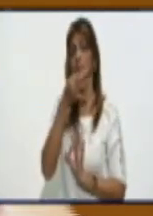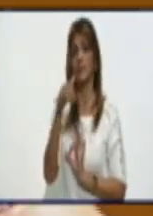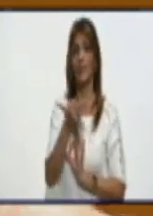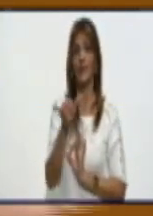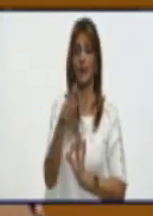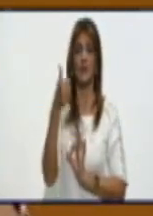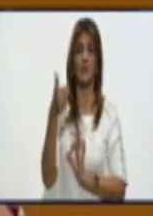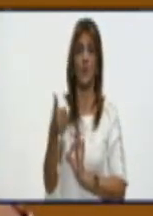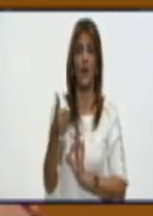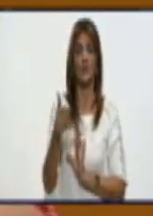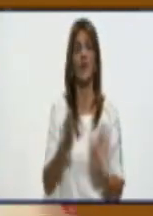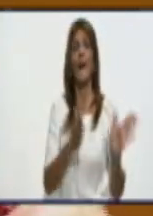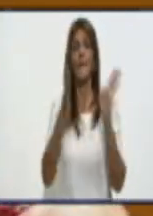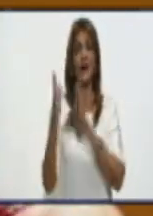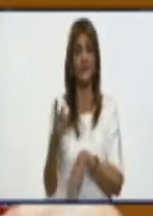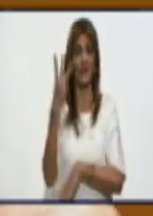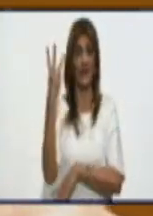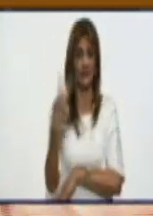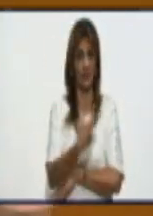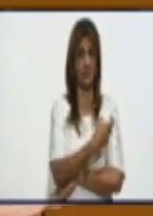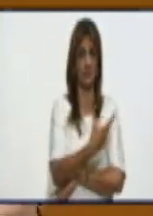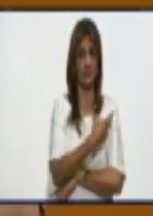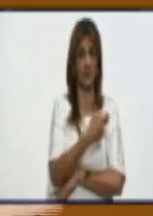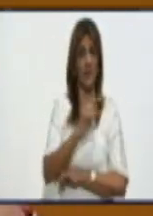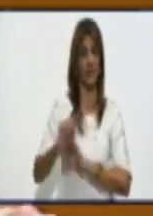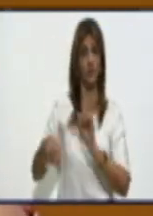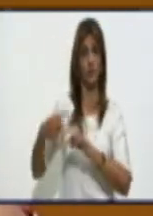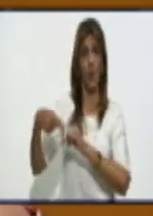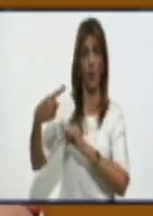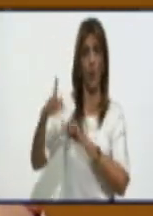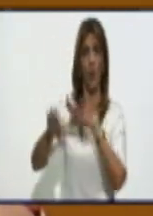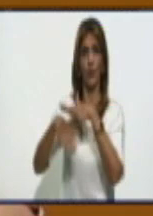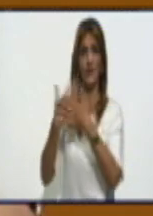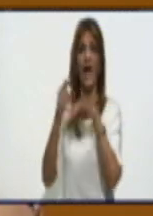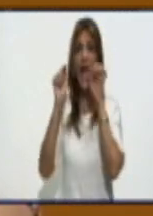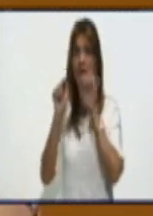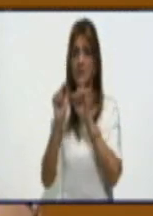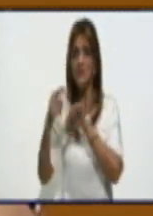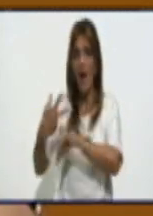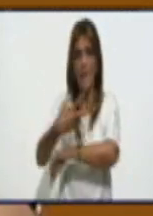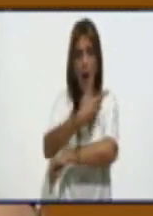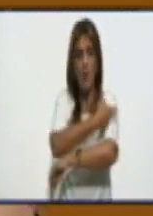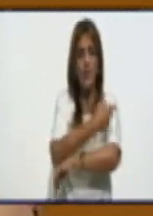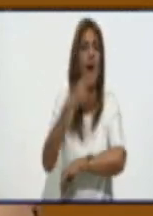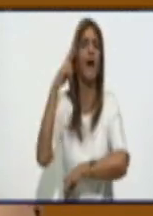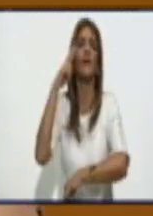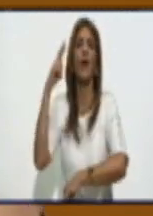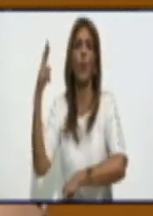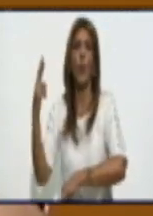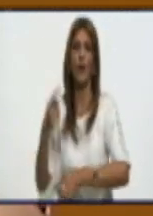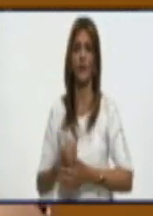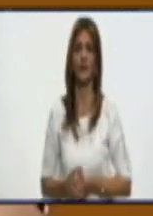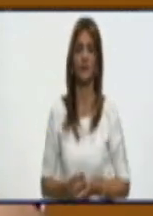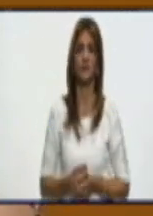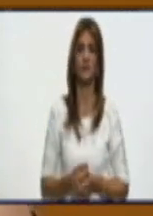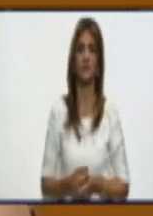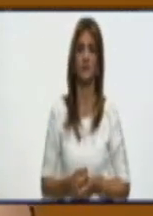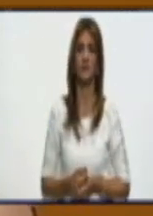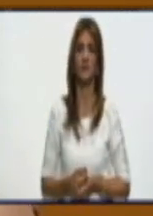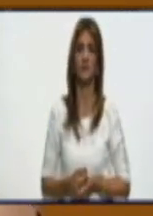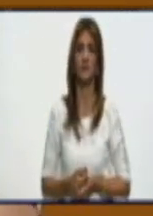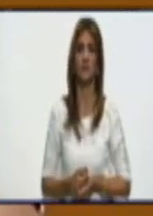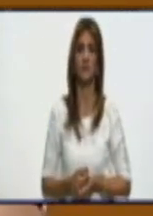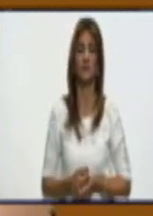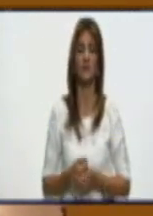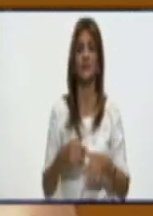las tres dosis, de que pasen todos los días, este tipo de vacuna, recuerden que el principio activo de ella es un principio